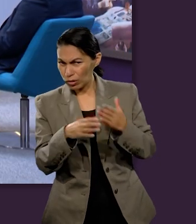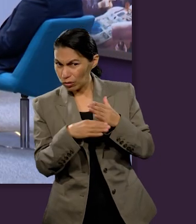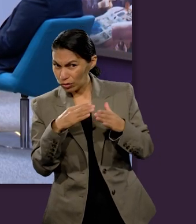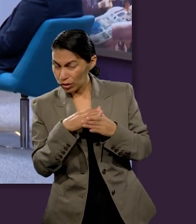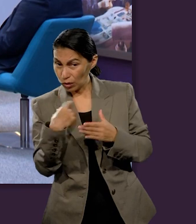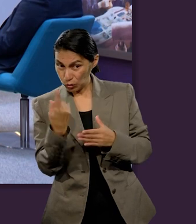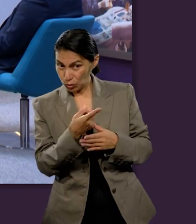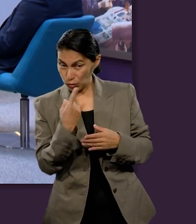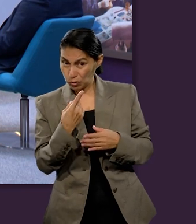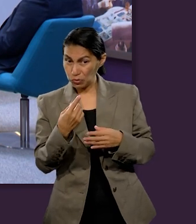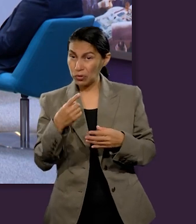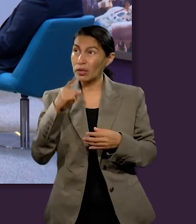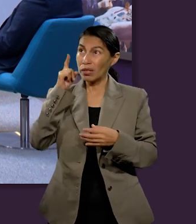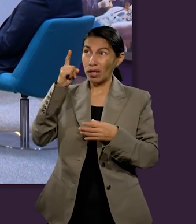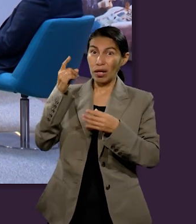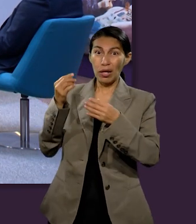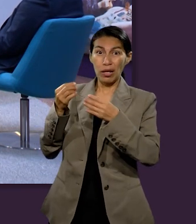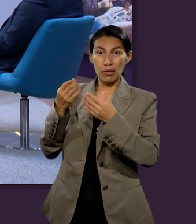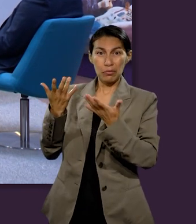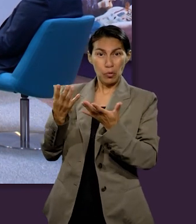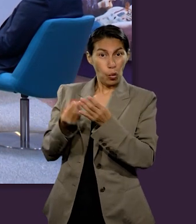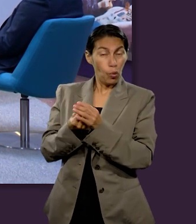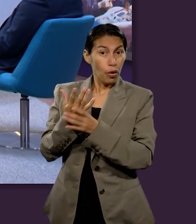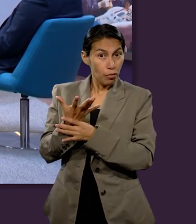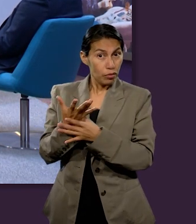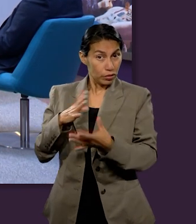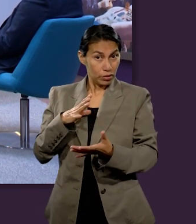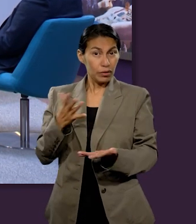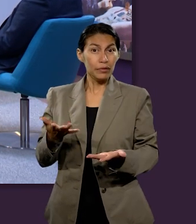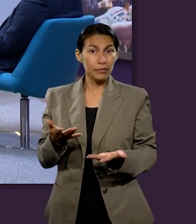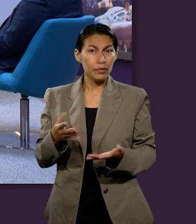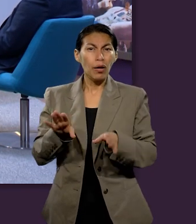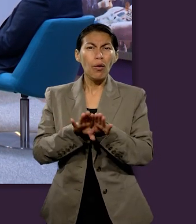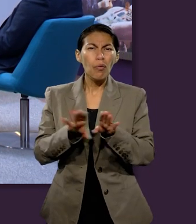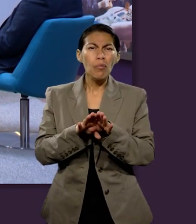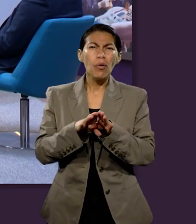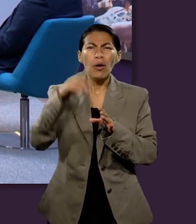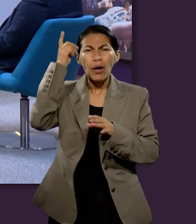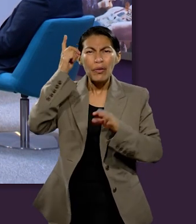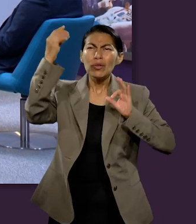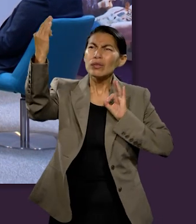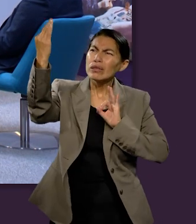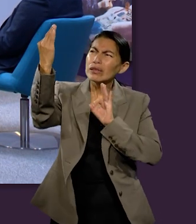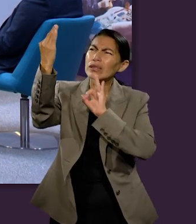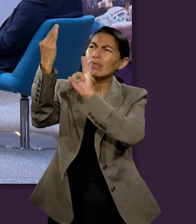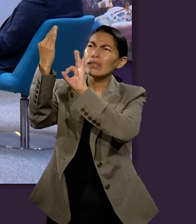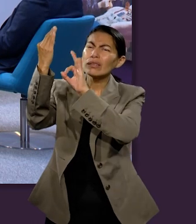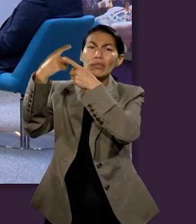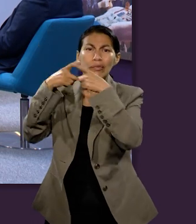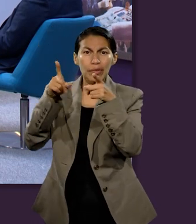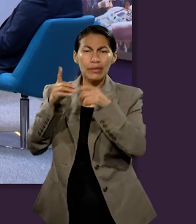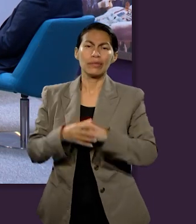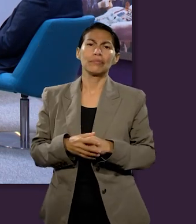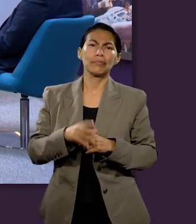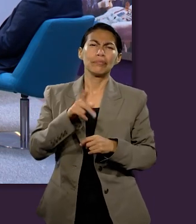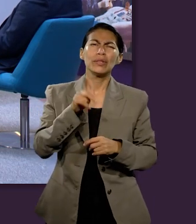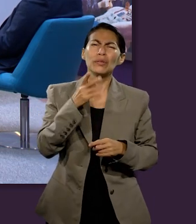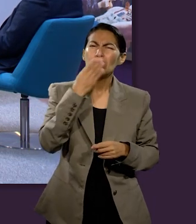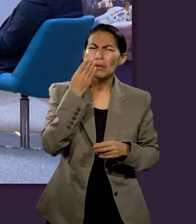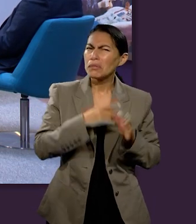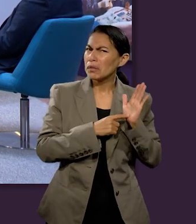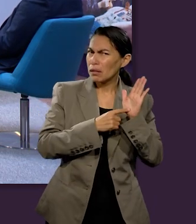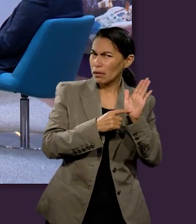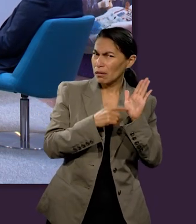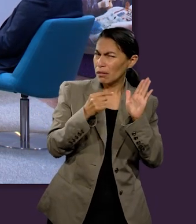profe, hay también otra cosa que la Biblia promete que estrenaremos, una nueva forma de acercarnos a Dios